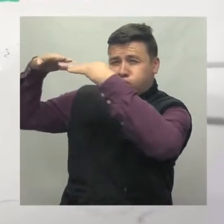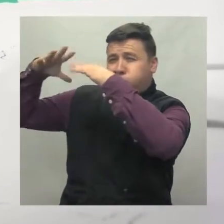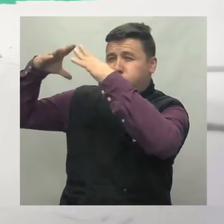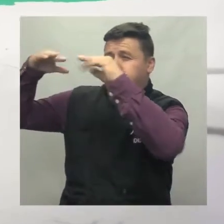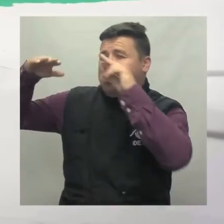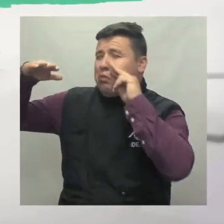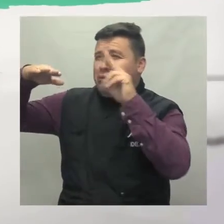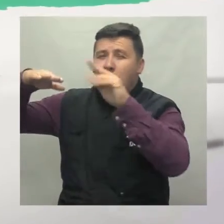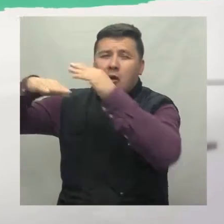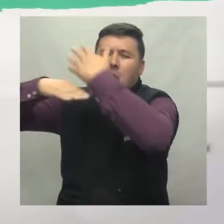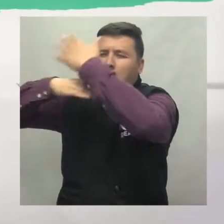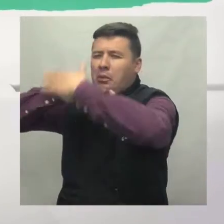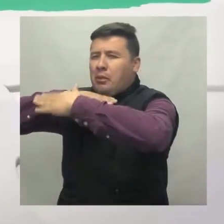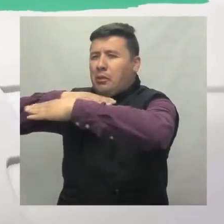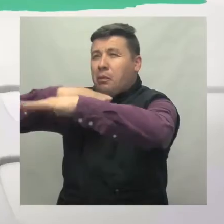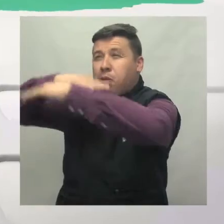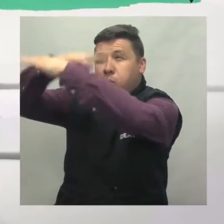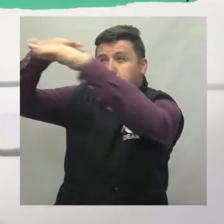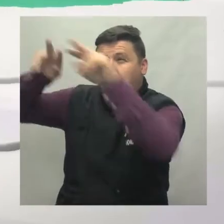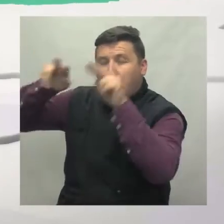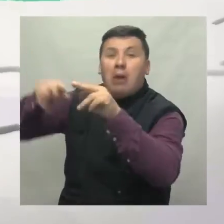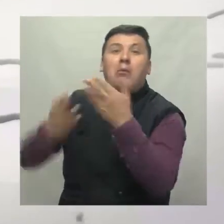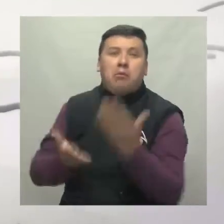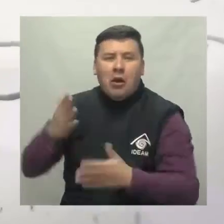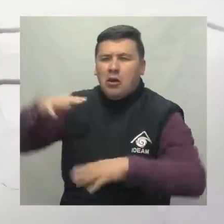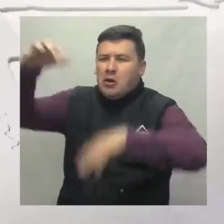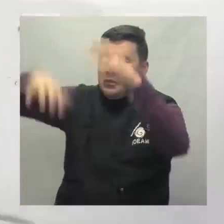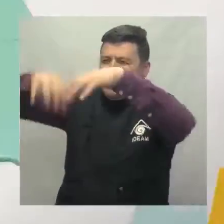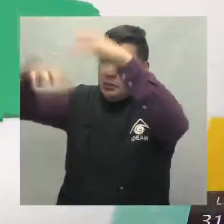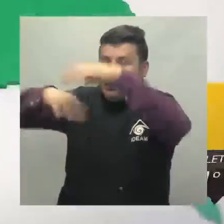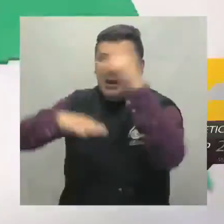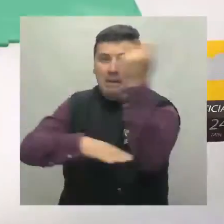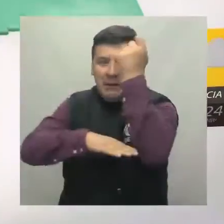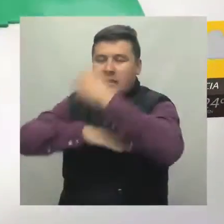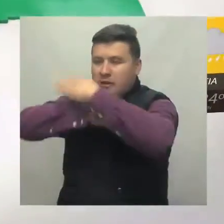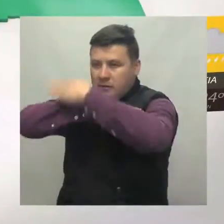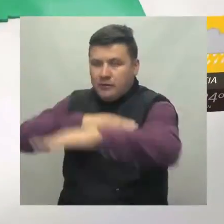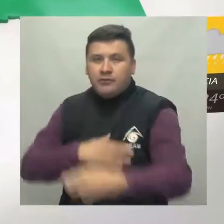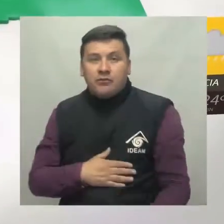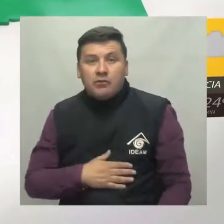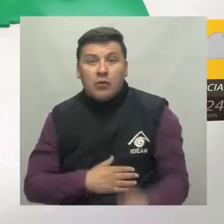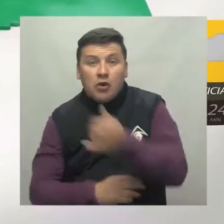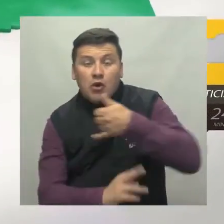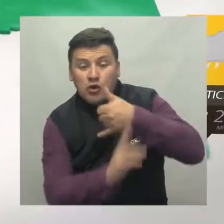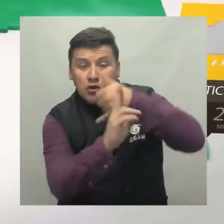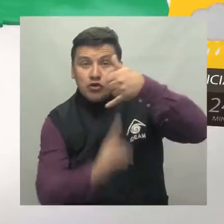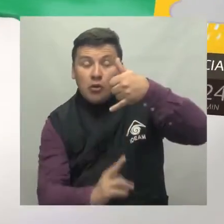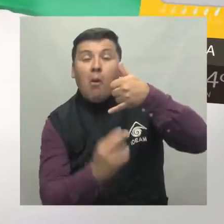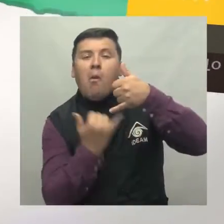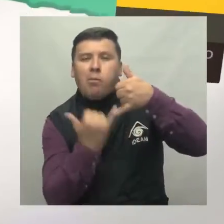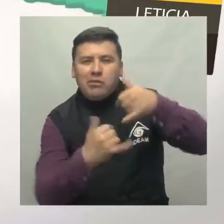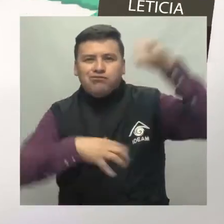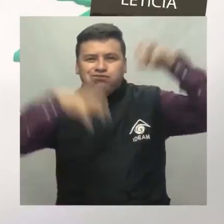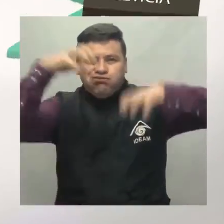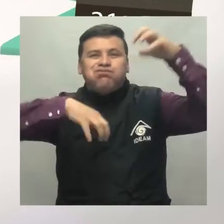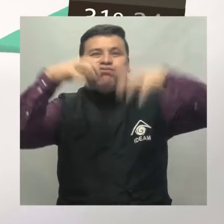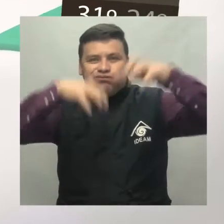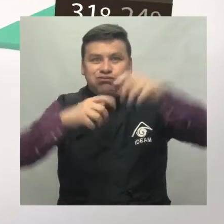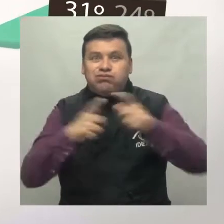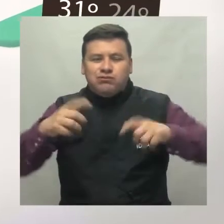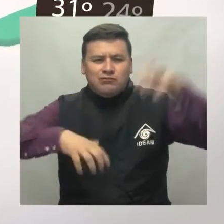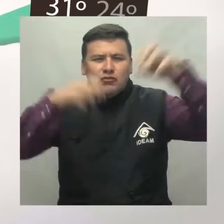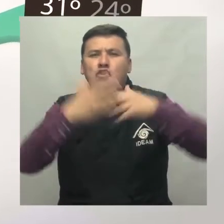nublados sobre la llanura, aunque no se descartan lluvias en el Piedemonte del Meta. Hacia el sur del territorio nacional esperamos lluvias de variada